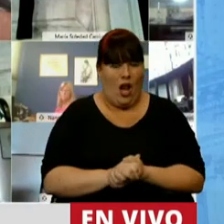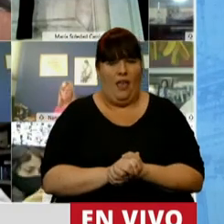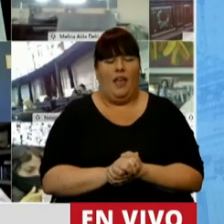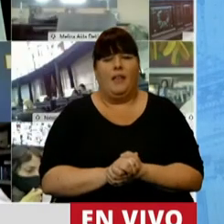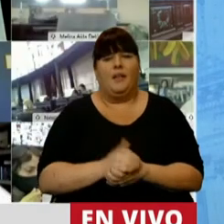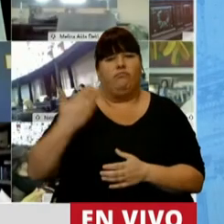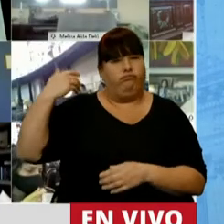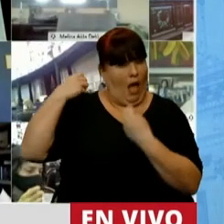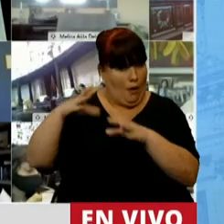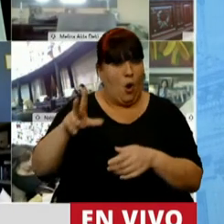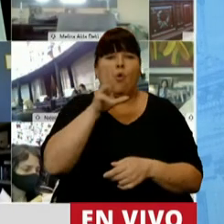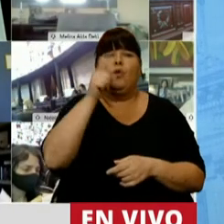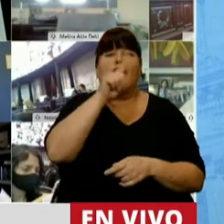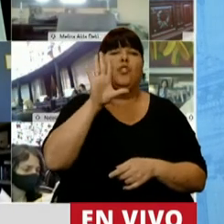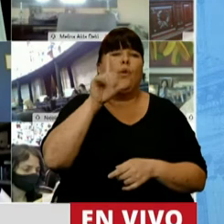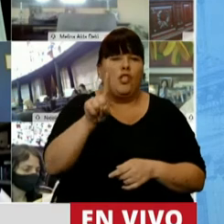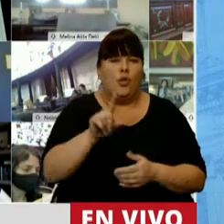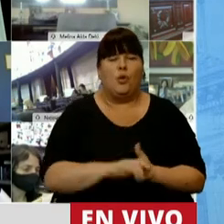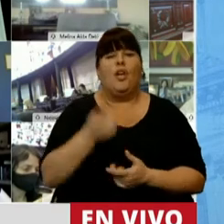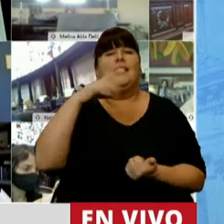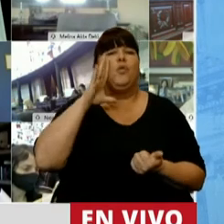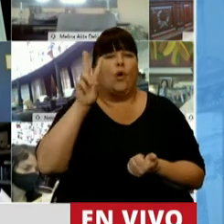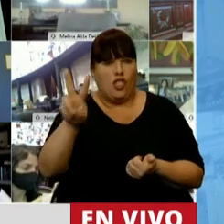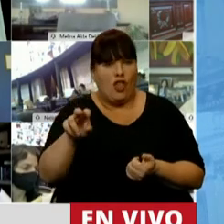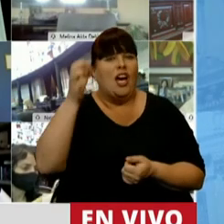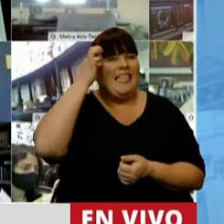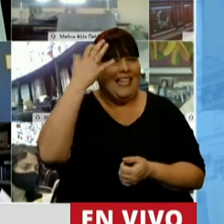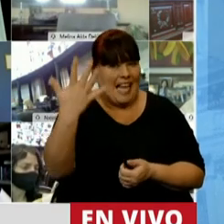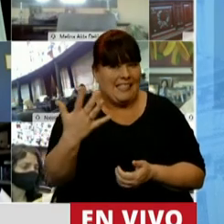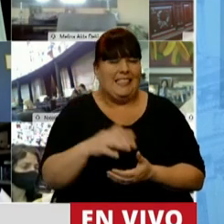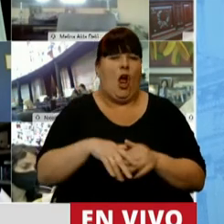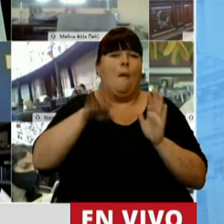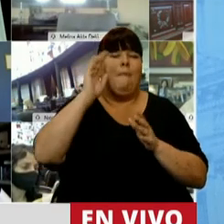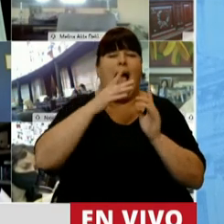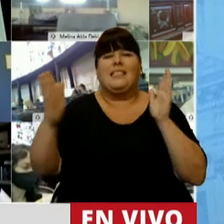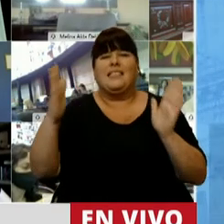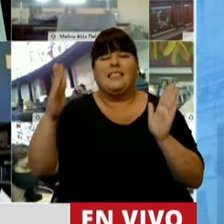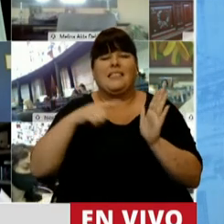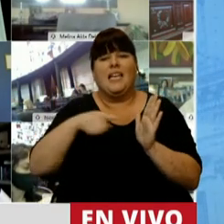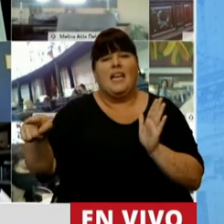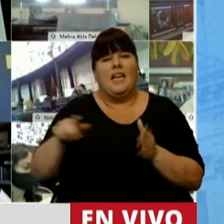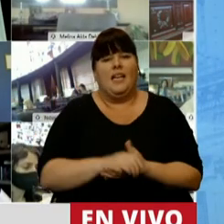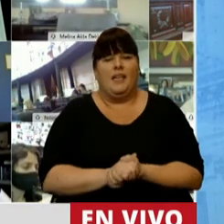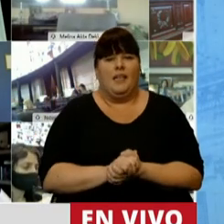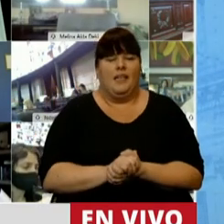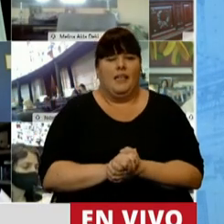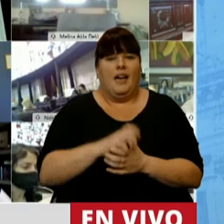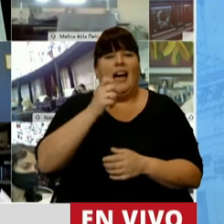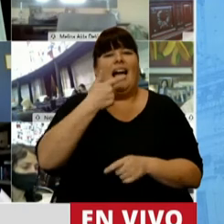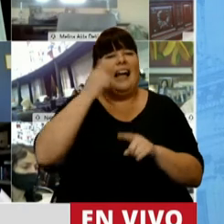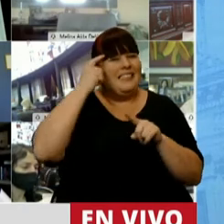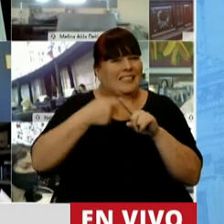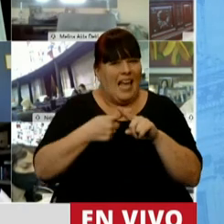años, la ruta 151, la 152, la 35, en particular el tramo de Fruida, la ruta Castex,